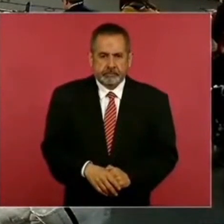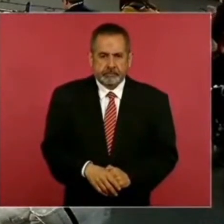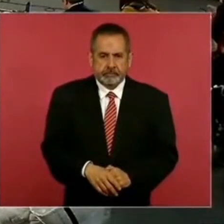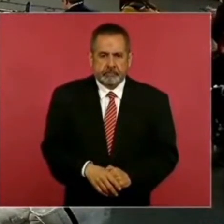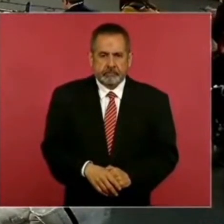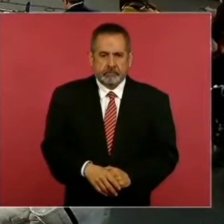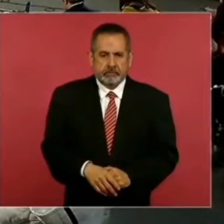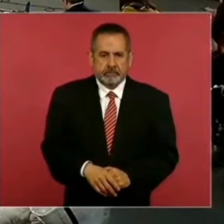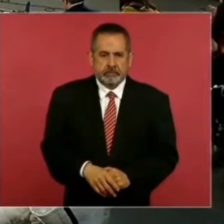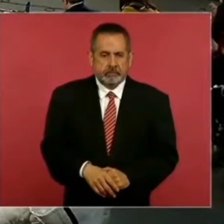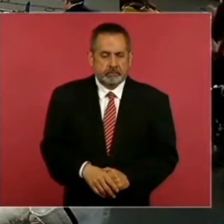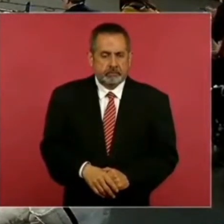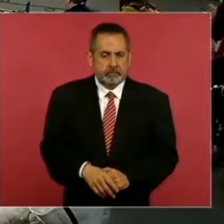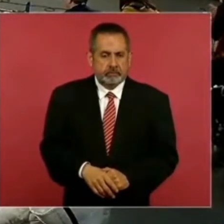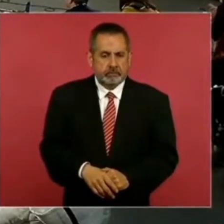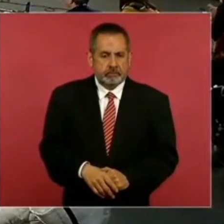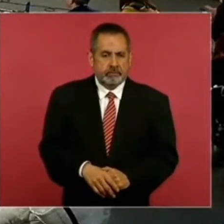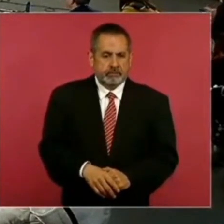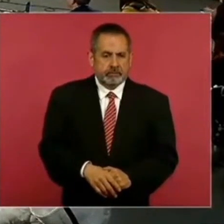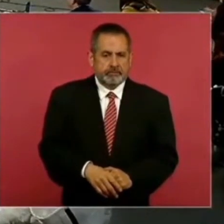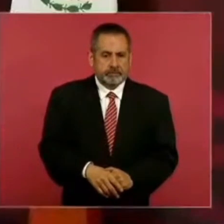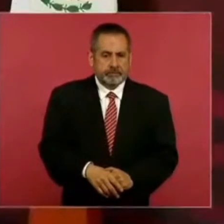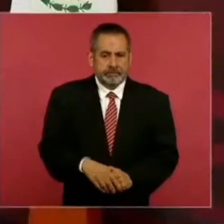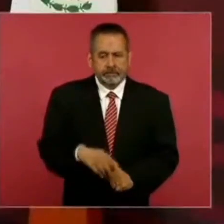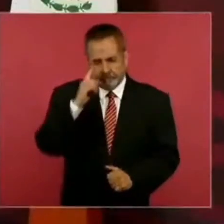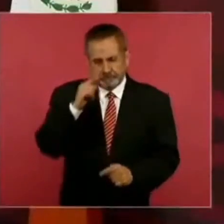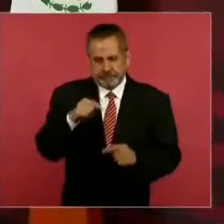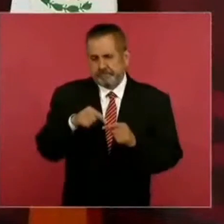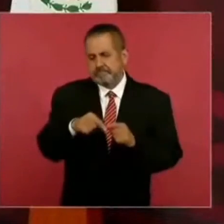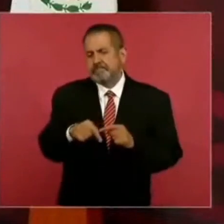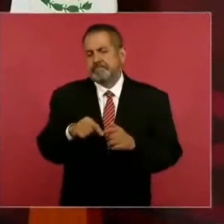pero es para terminar